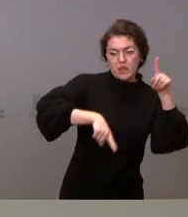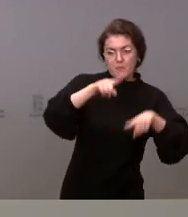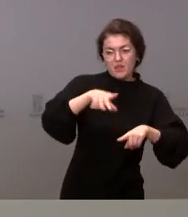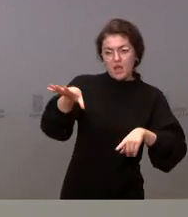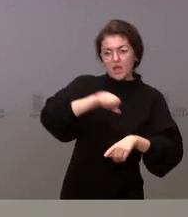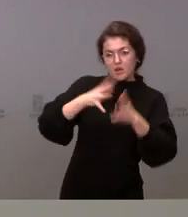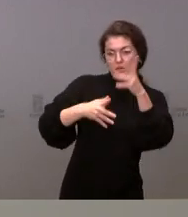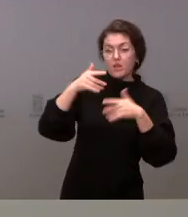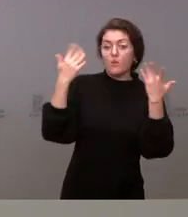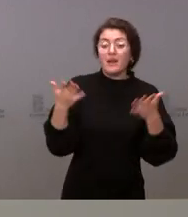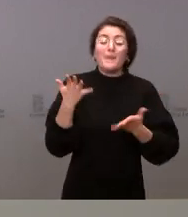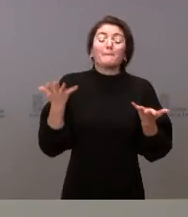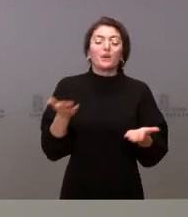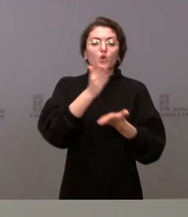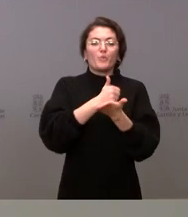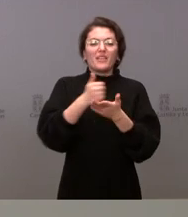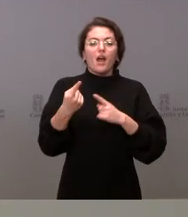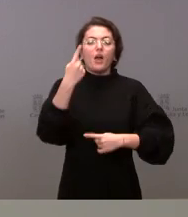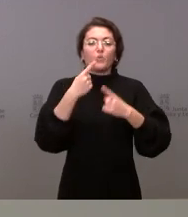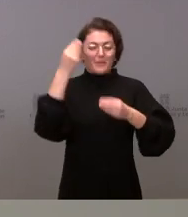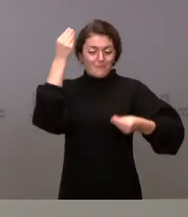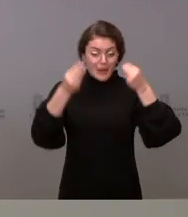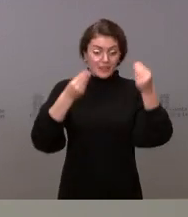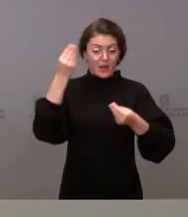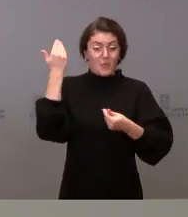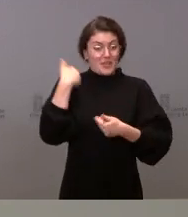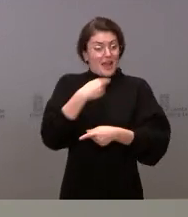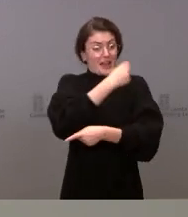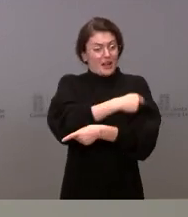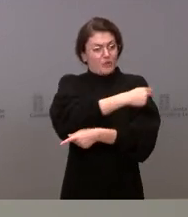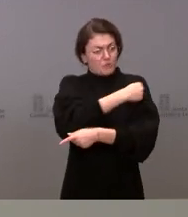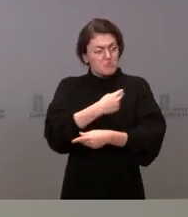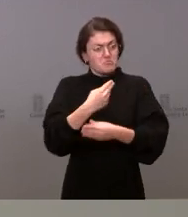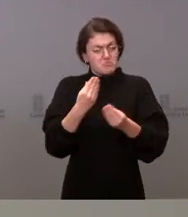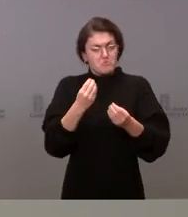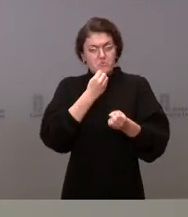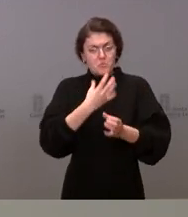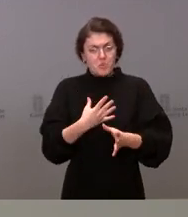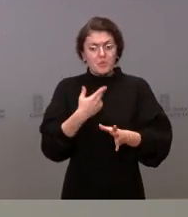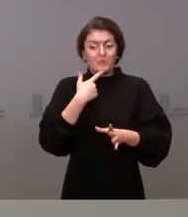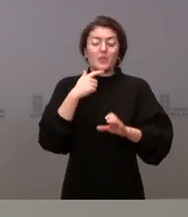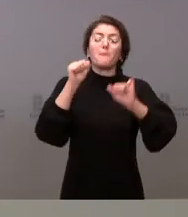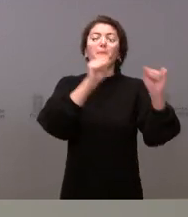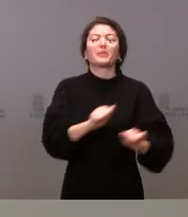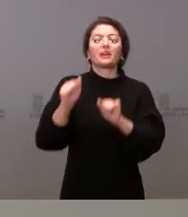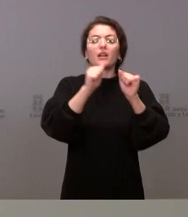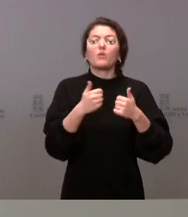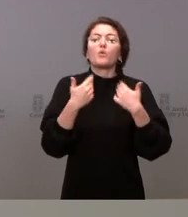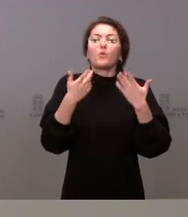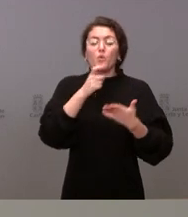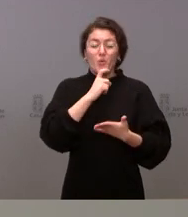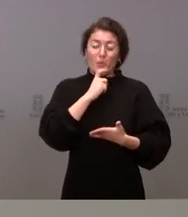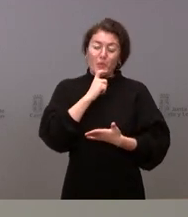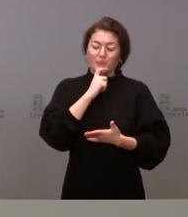en el momento actual, con las altas tasas de vacunación, lo que podemos llegar a proteger a nuestra población es quizá esta la mejor herramienta.